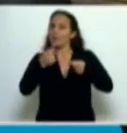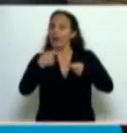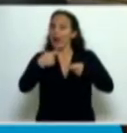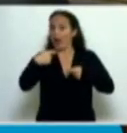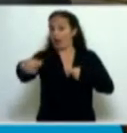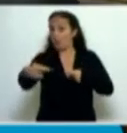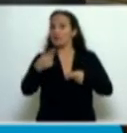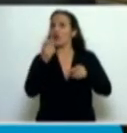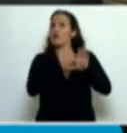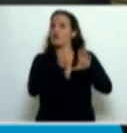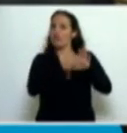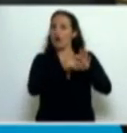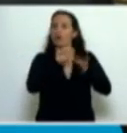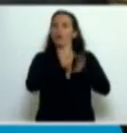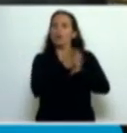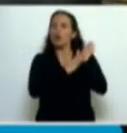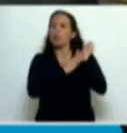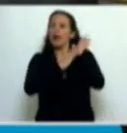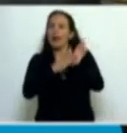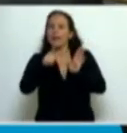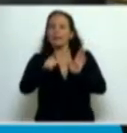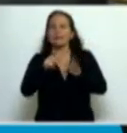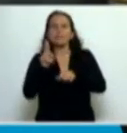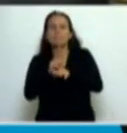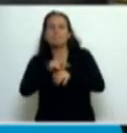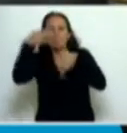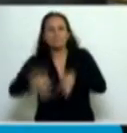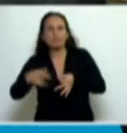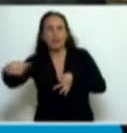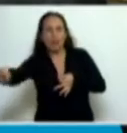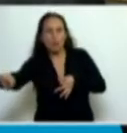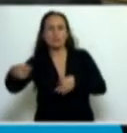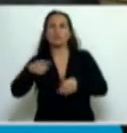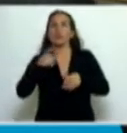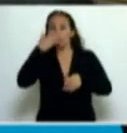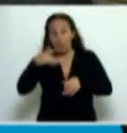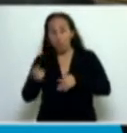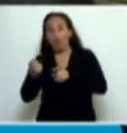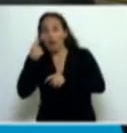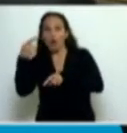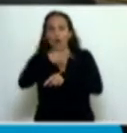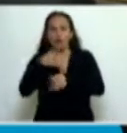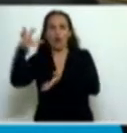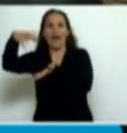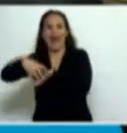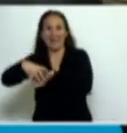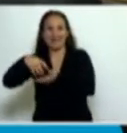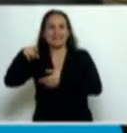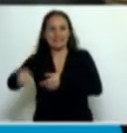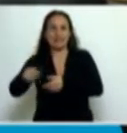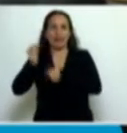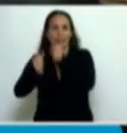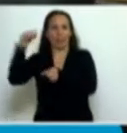Garantía de Sustentabilidad, para controlar al fondo se hizo la Agencia Nacional de Participaciones Estatales en